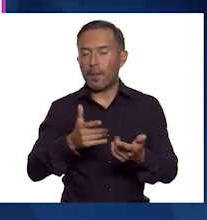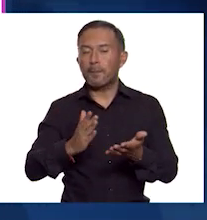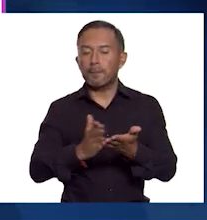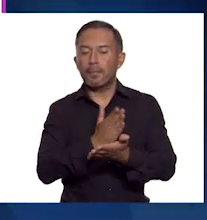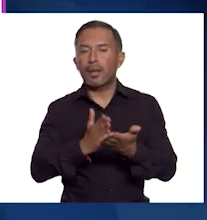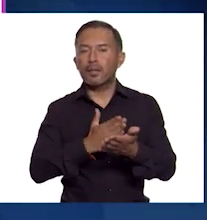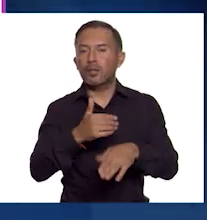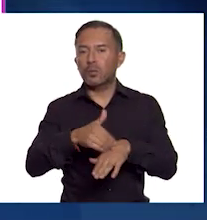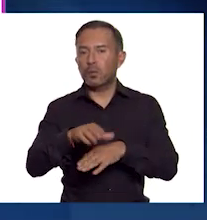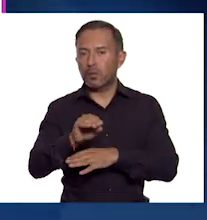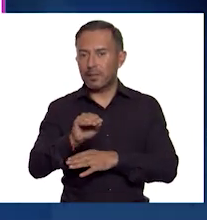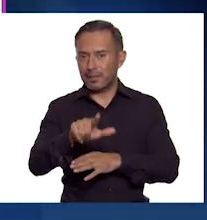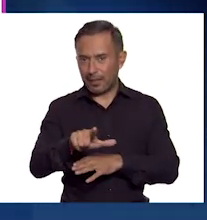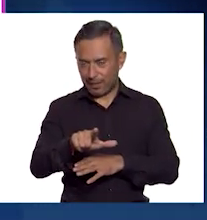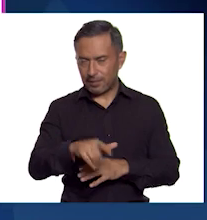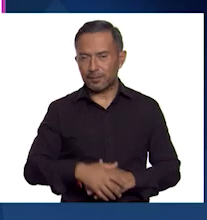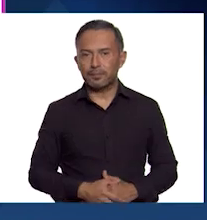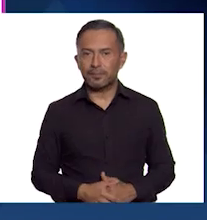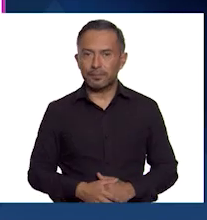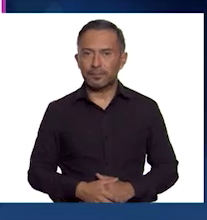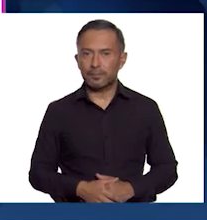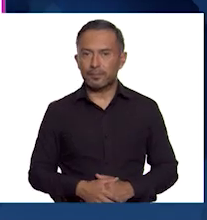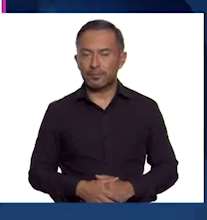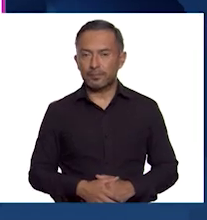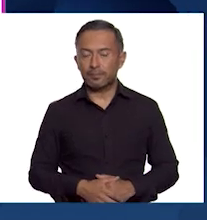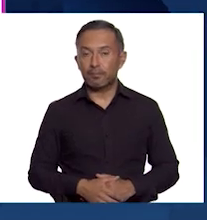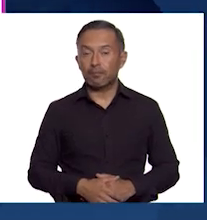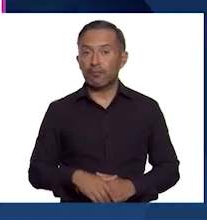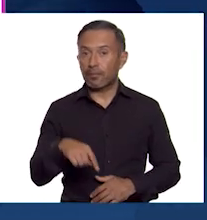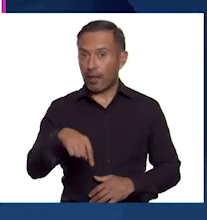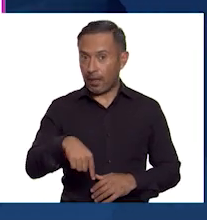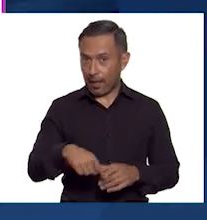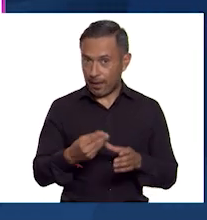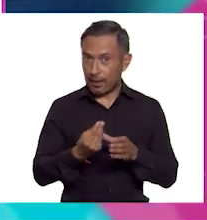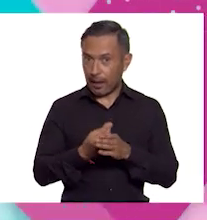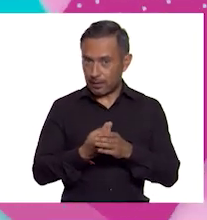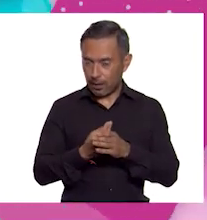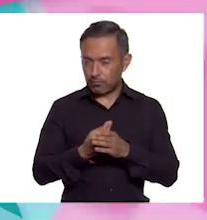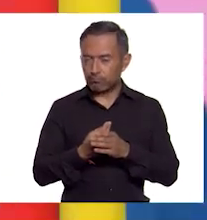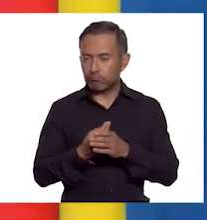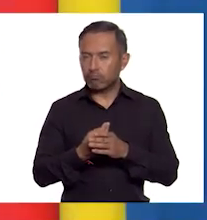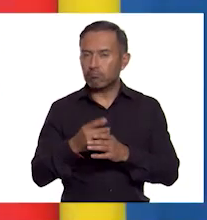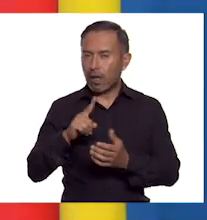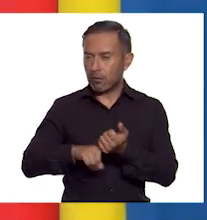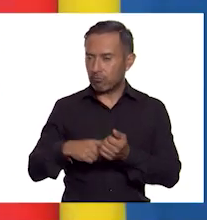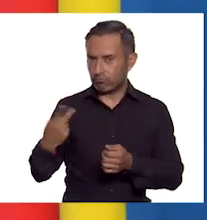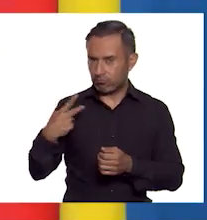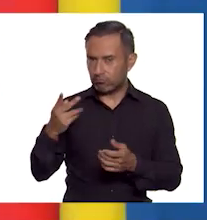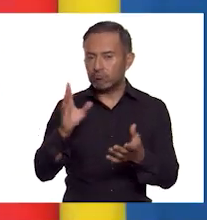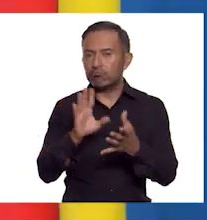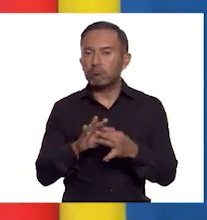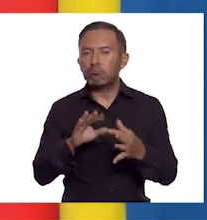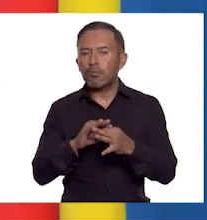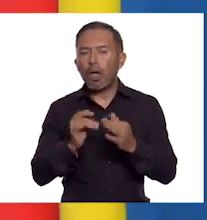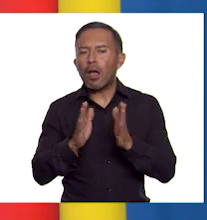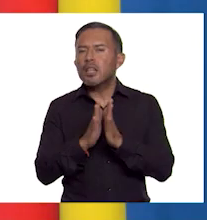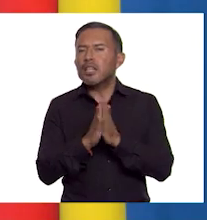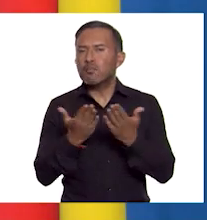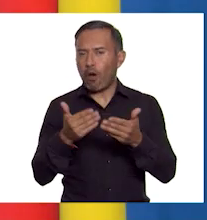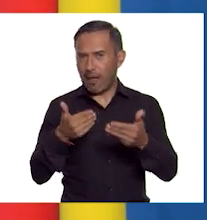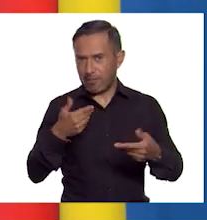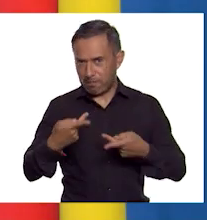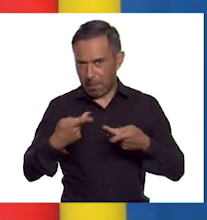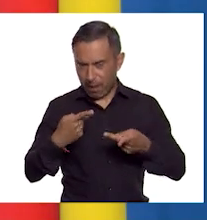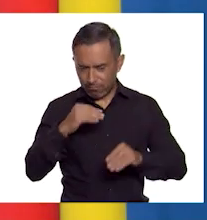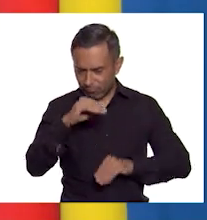97. Durante la clase, nosotros les estaremos mostrando el libro que realizamos para que se den una